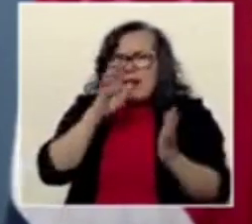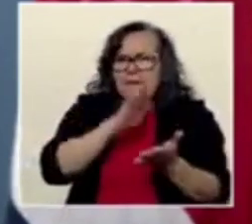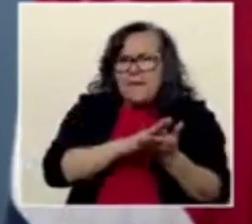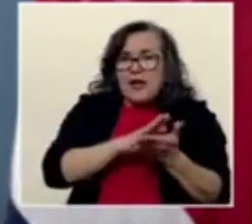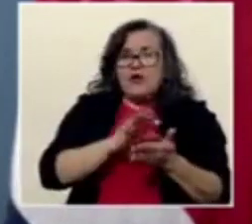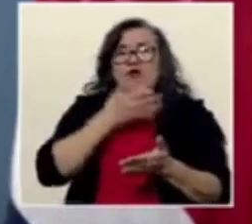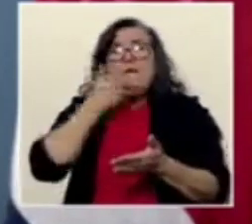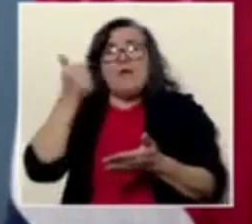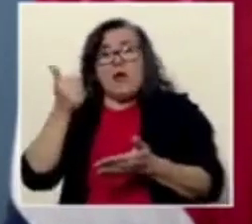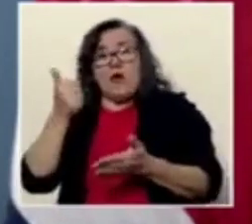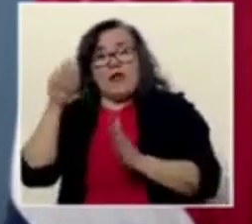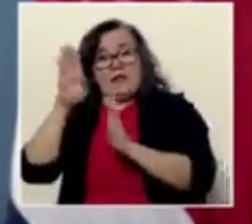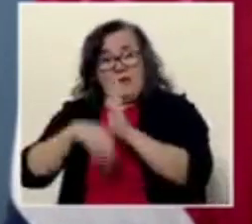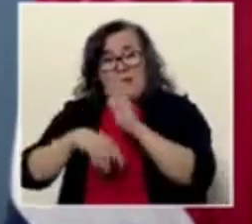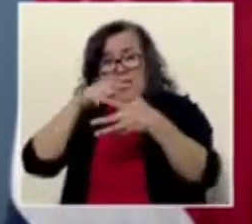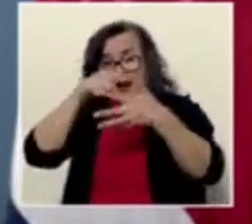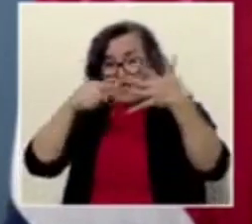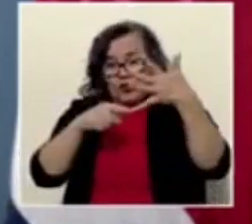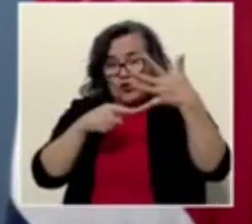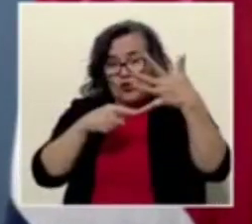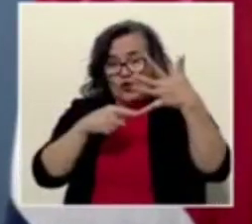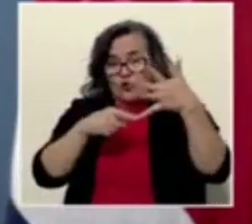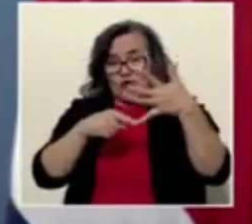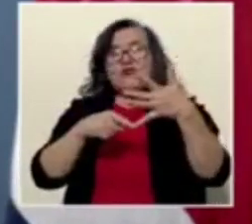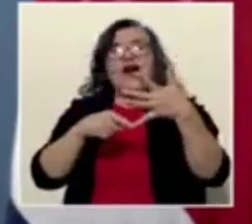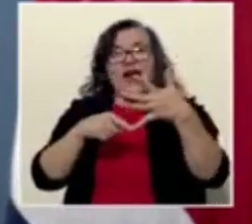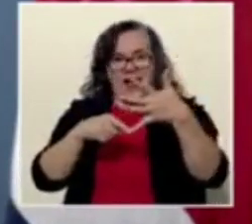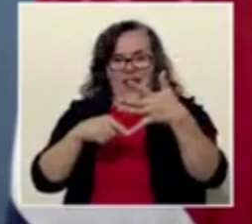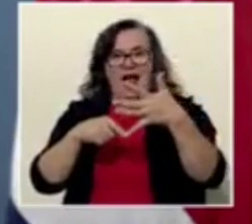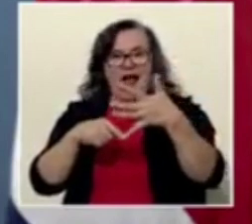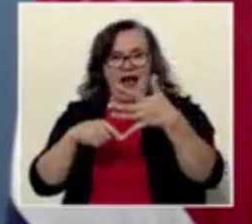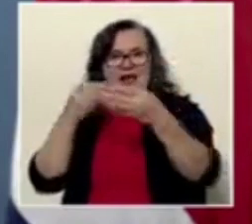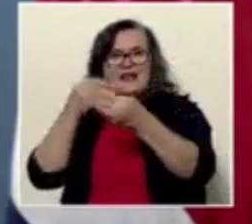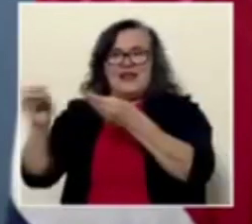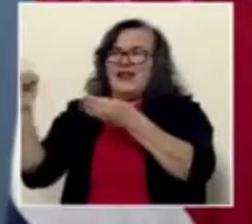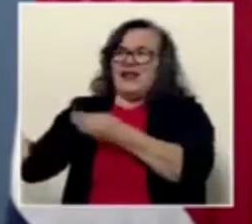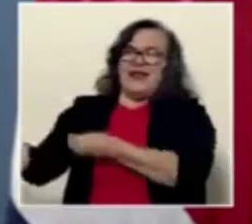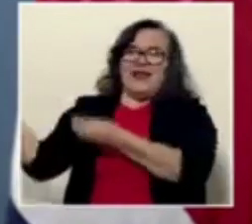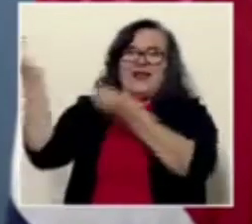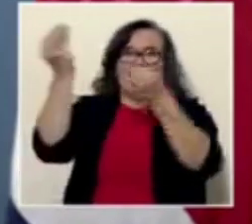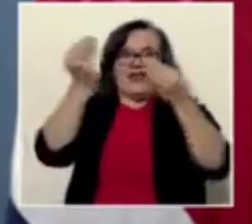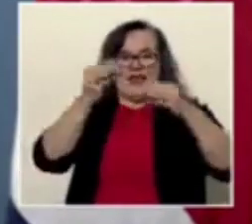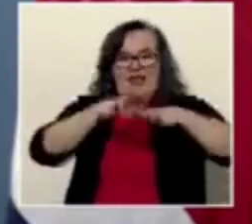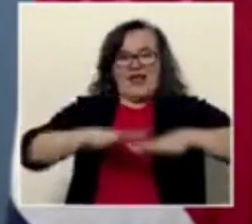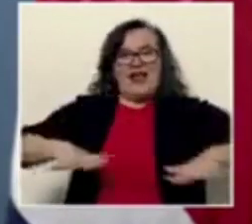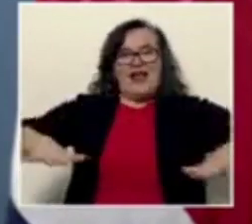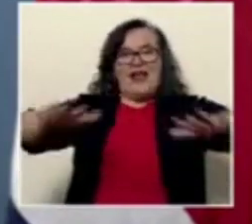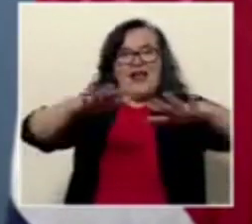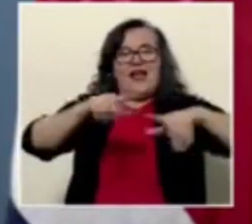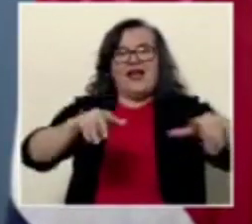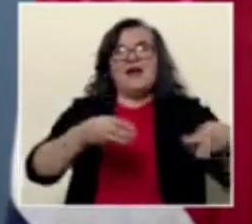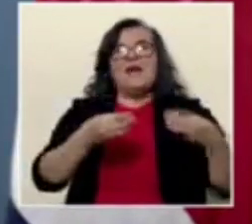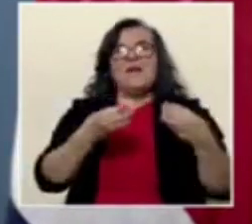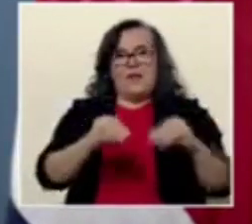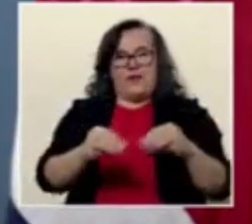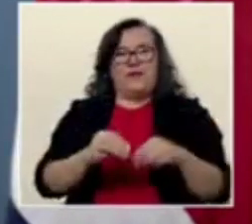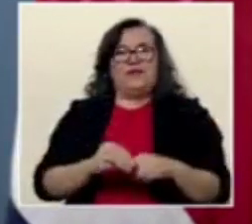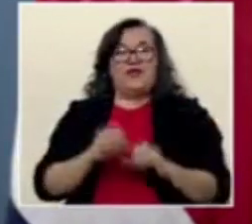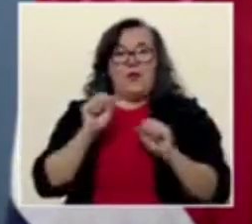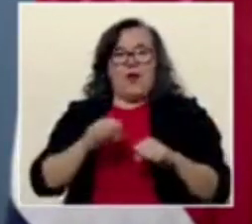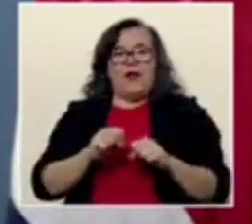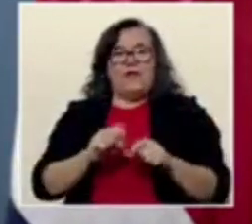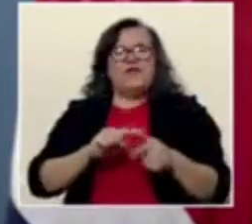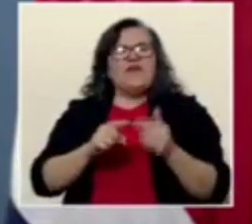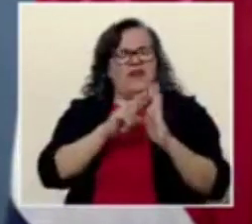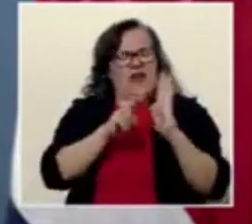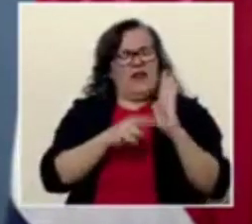y más baratos, vengan a estar disponibles. ¿Qué hace el reglamento?